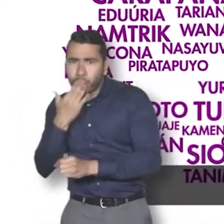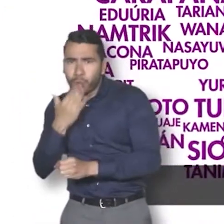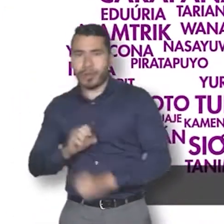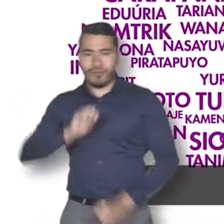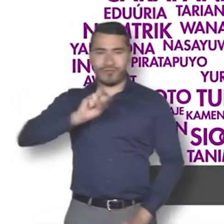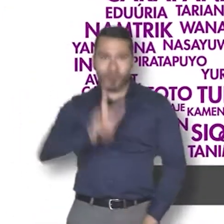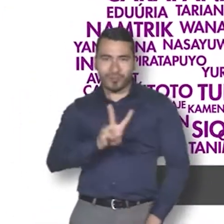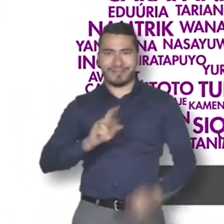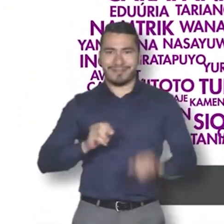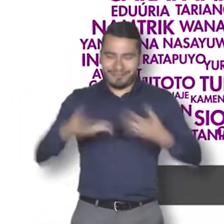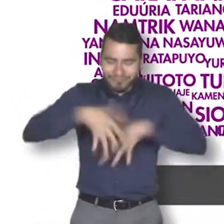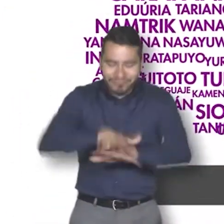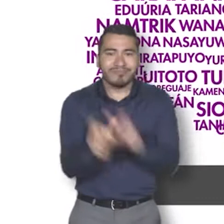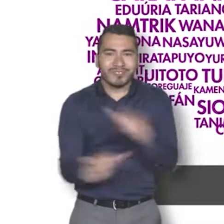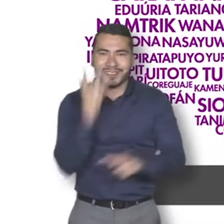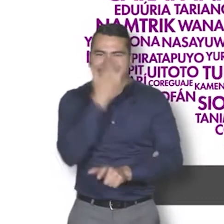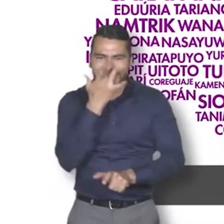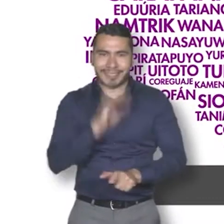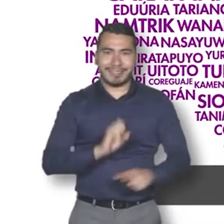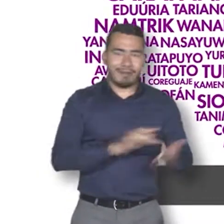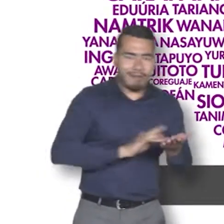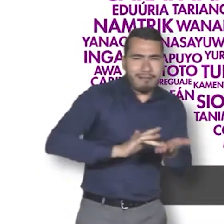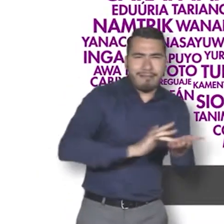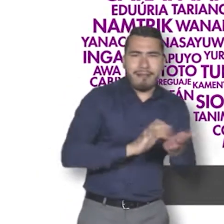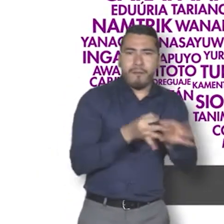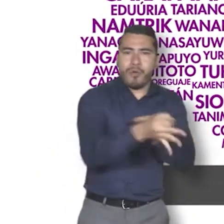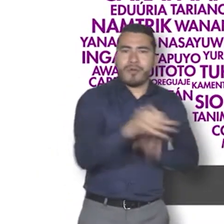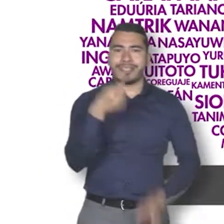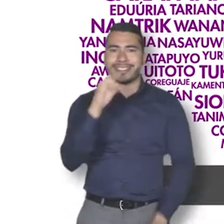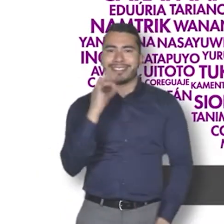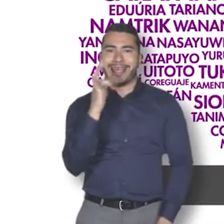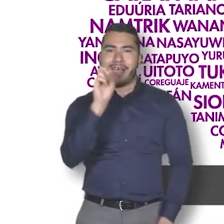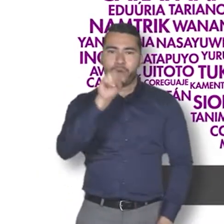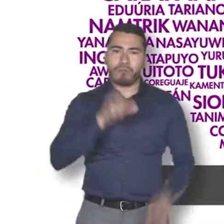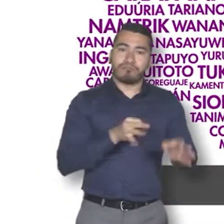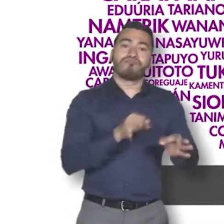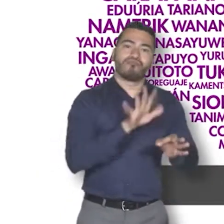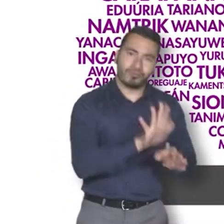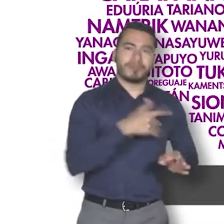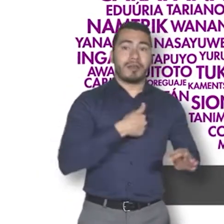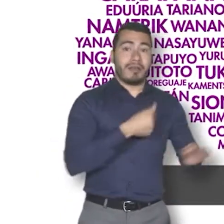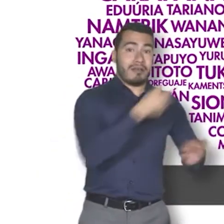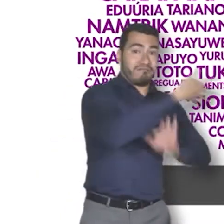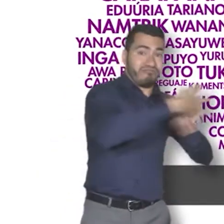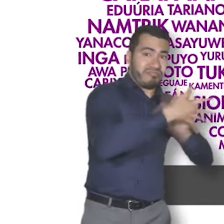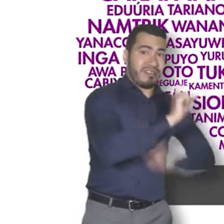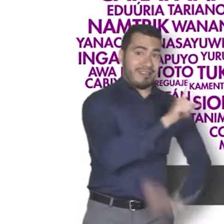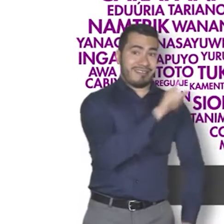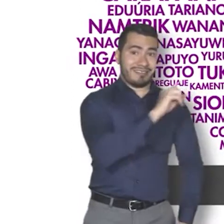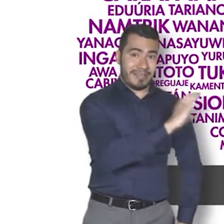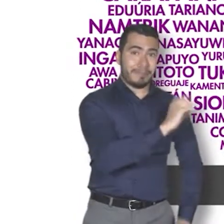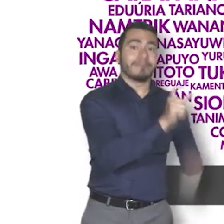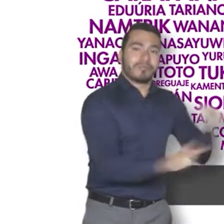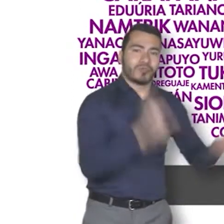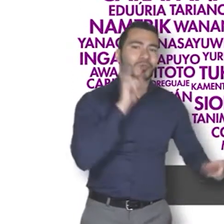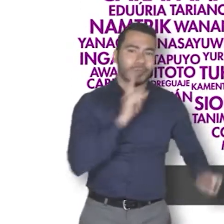lenguas indígenas, 2 criollas habladas por afrodescendientes y la lengua romaní hablada por el pueblo gitano. También la lengua de señas hablada por las